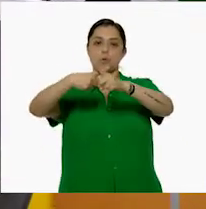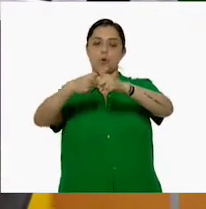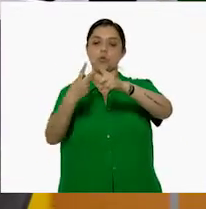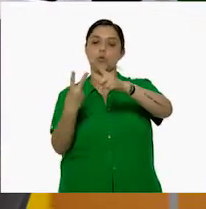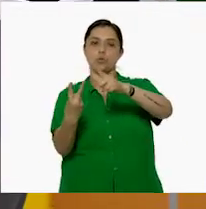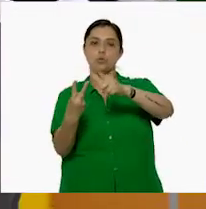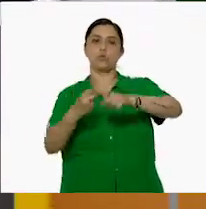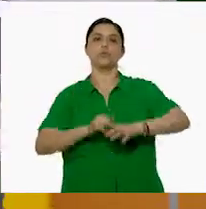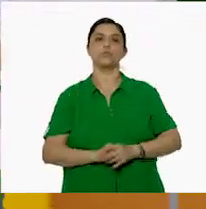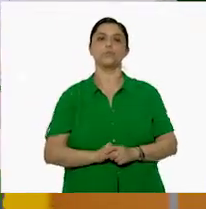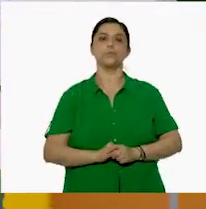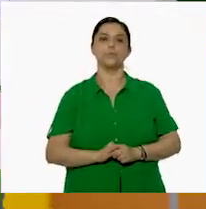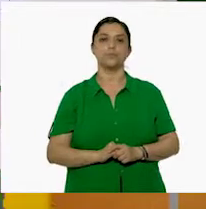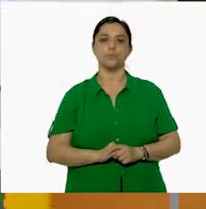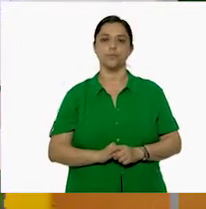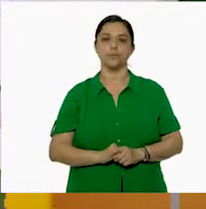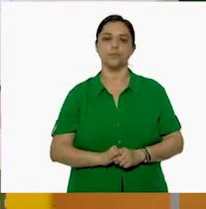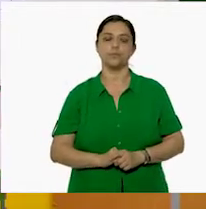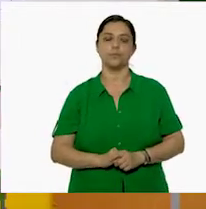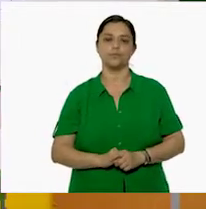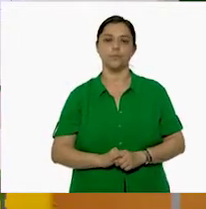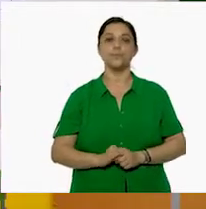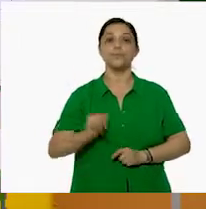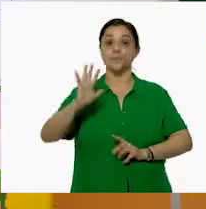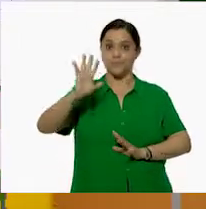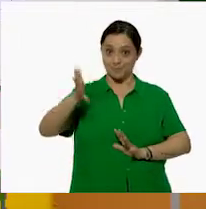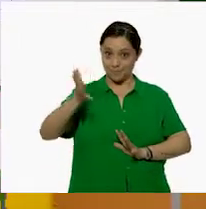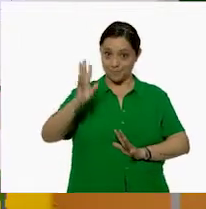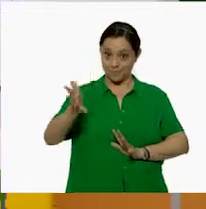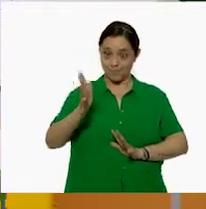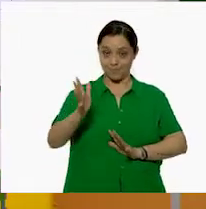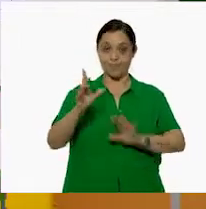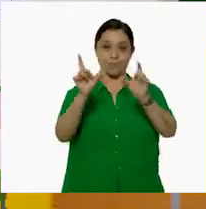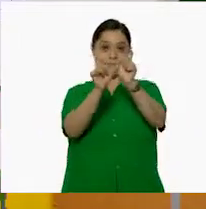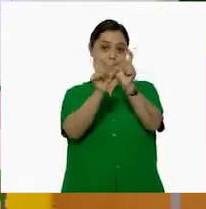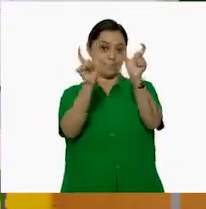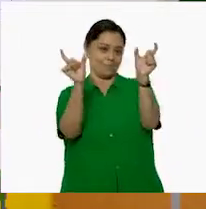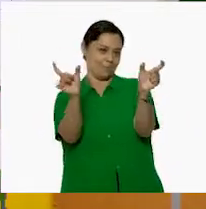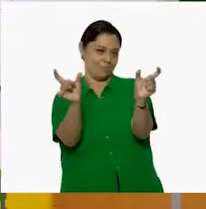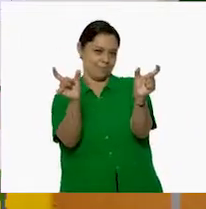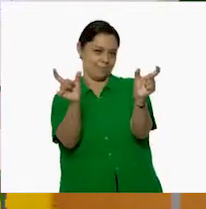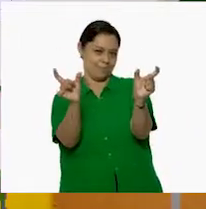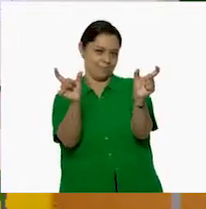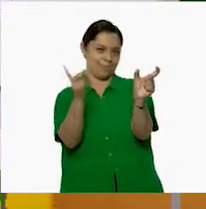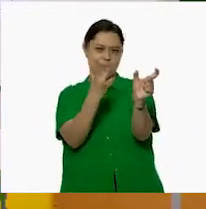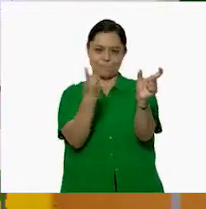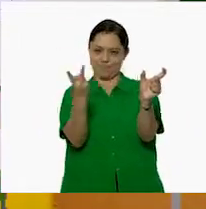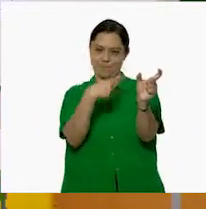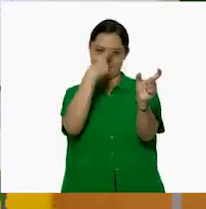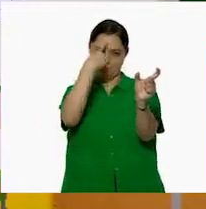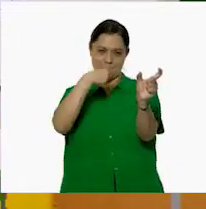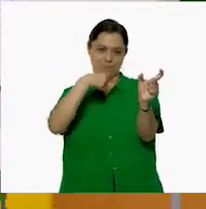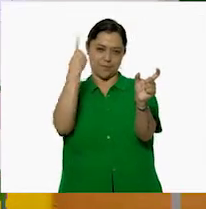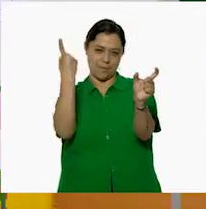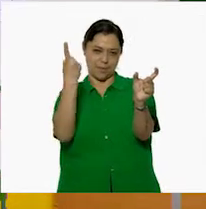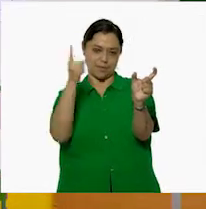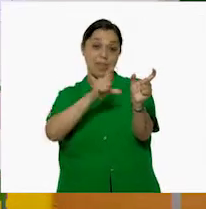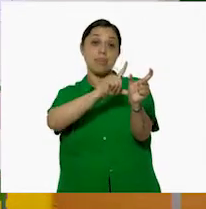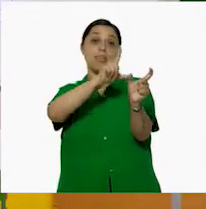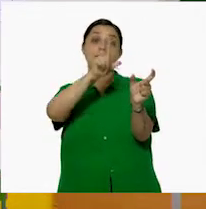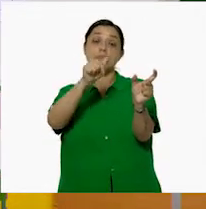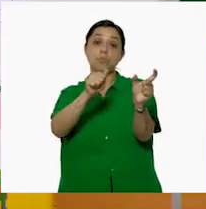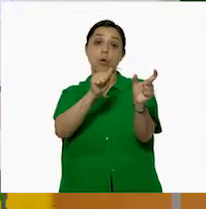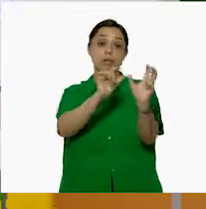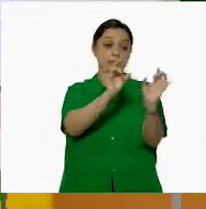2. Entonces, ya tenemos dos operaciones más sencillas de realizar y al final simplemente las